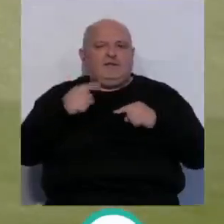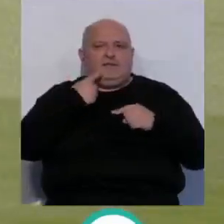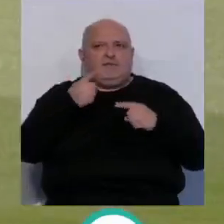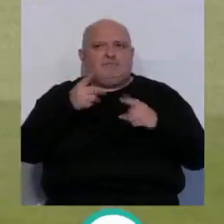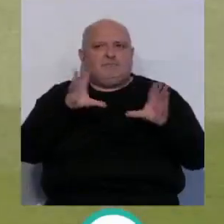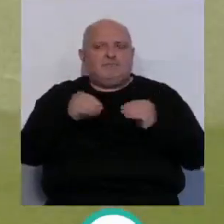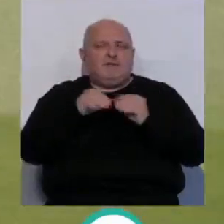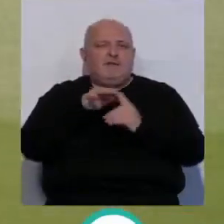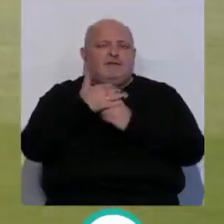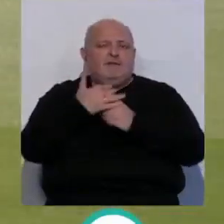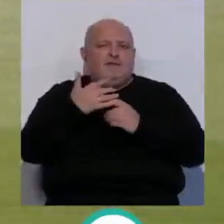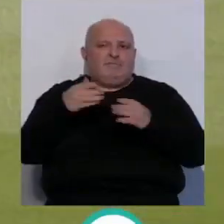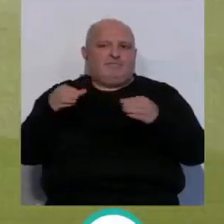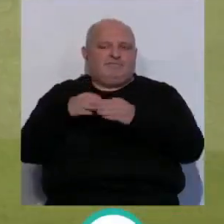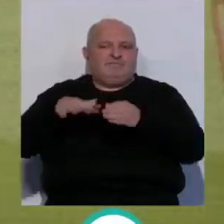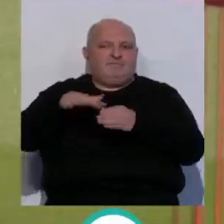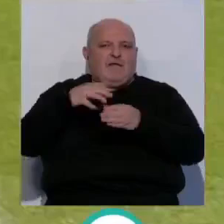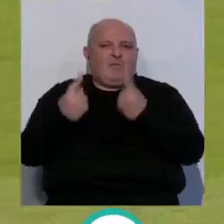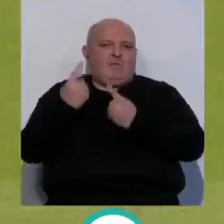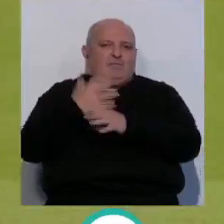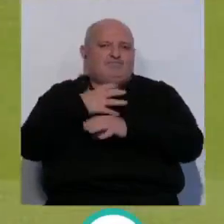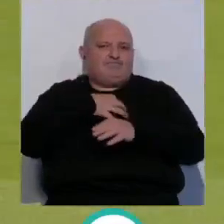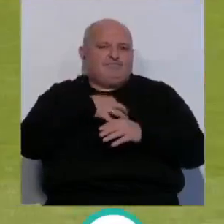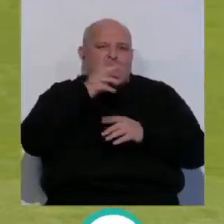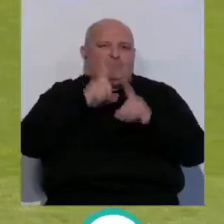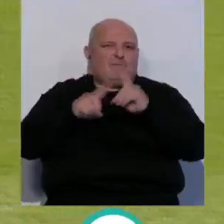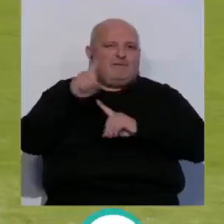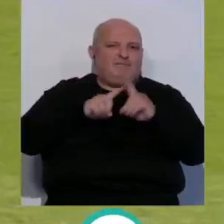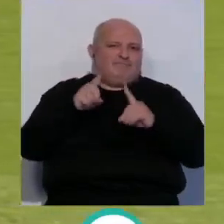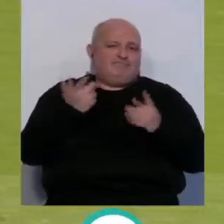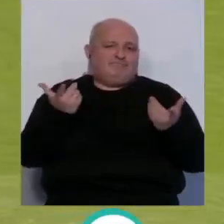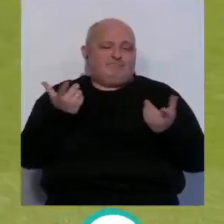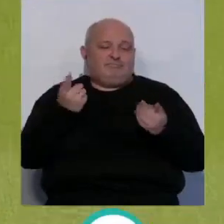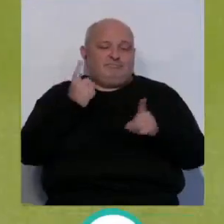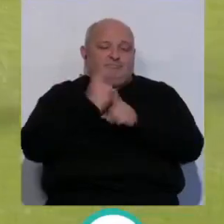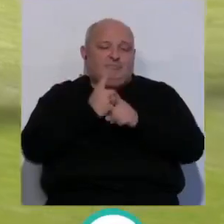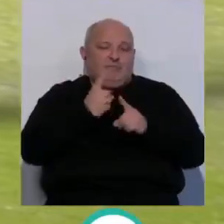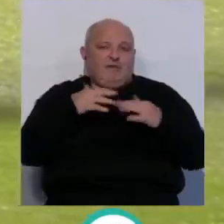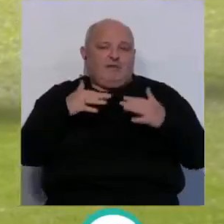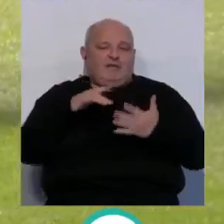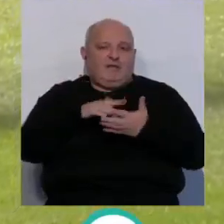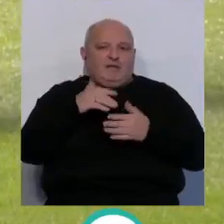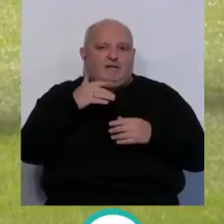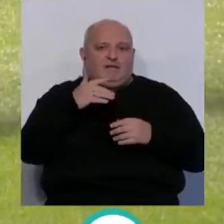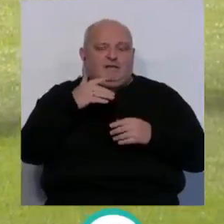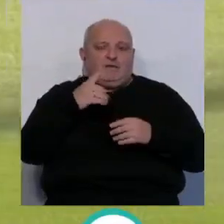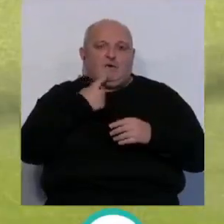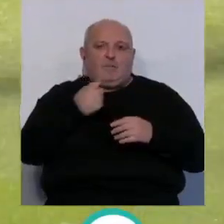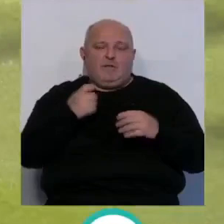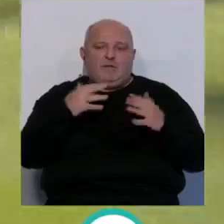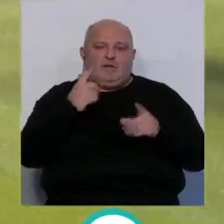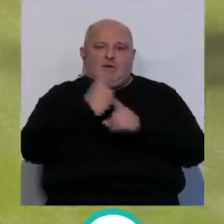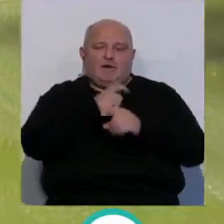se ha referido a la situación de la enfermería cadista precisando las bajas y problemas con los que afronta este complicado